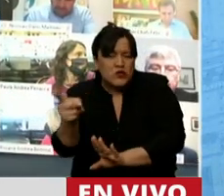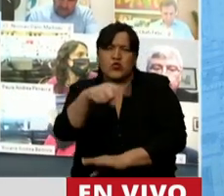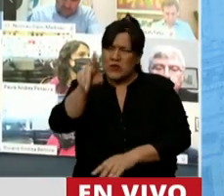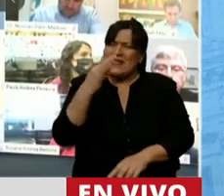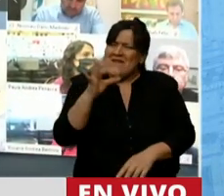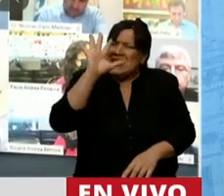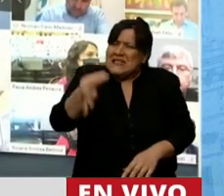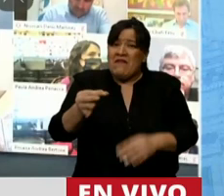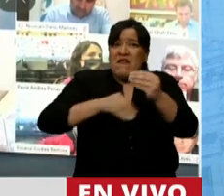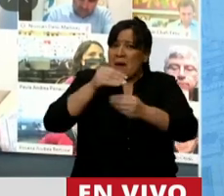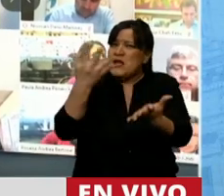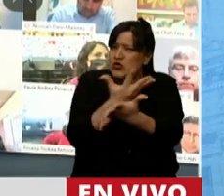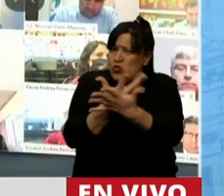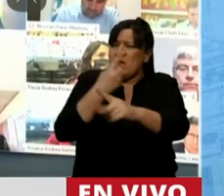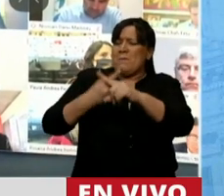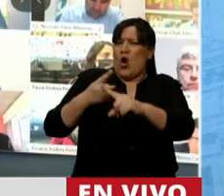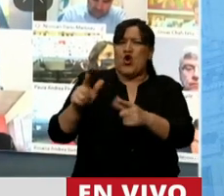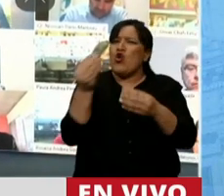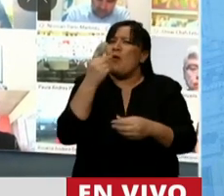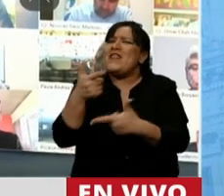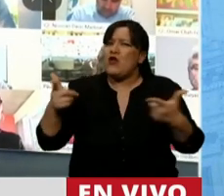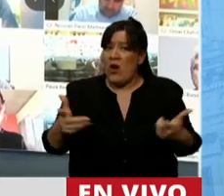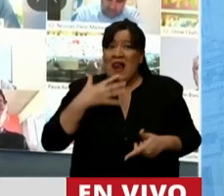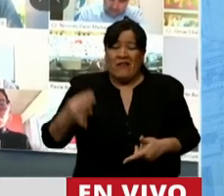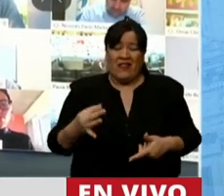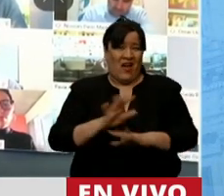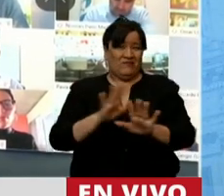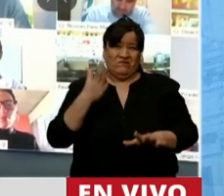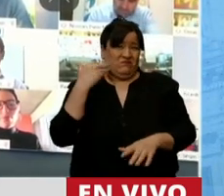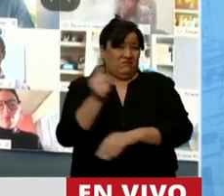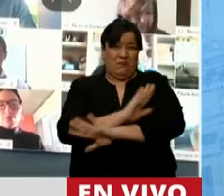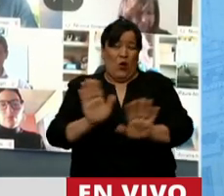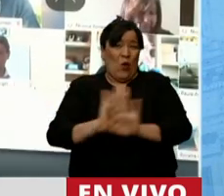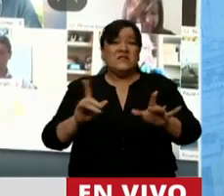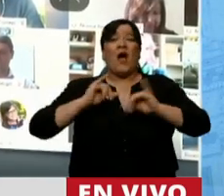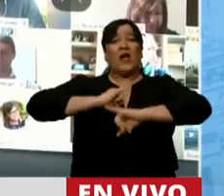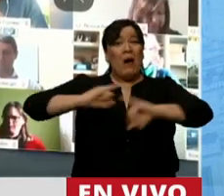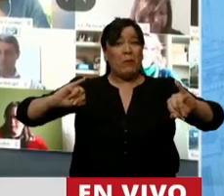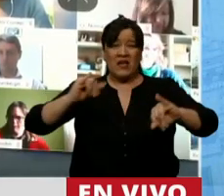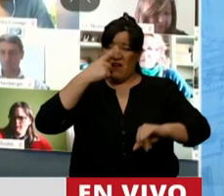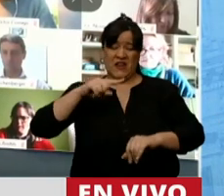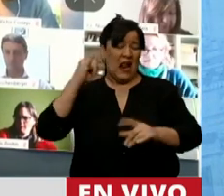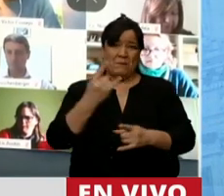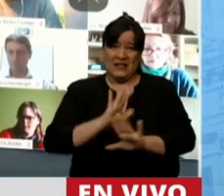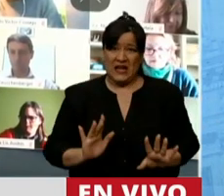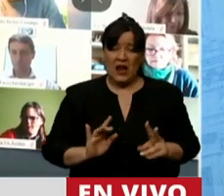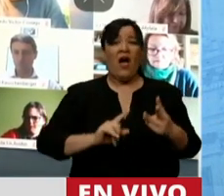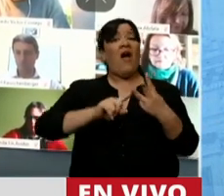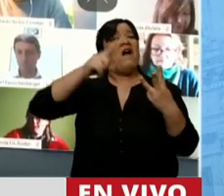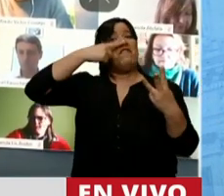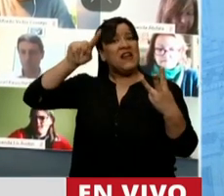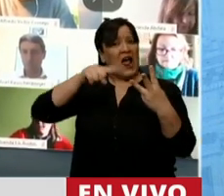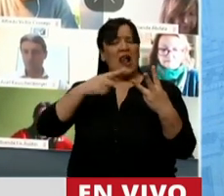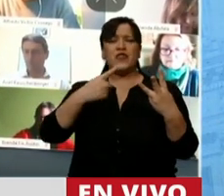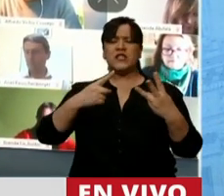saber que hay una familia sufriente, una canallada. Esa mentira de campaña. Y, finalmente, dijeron que venían